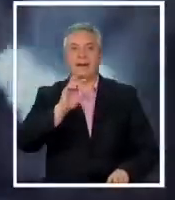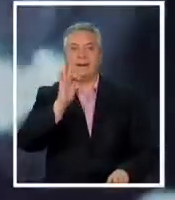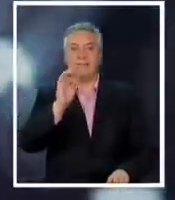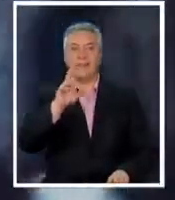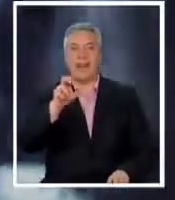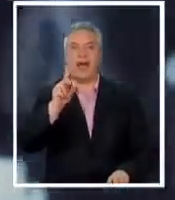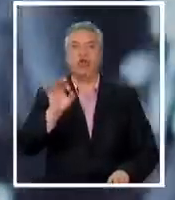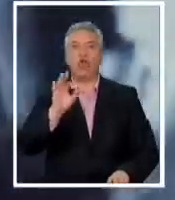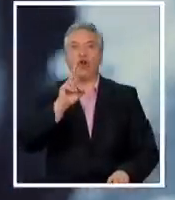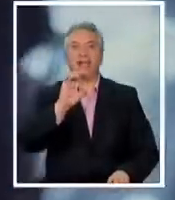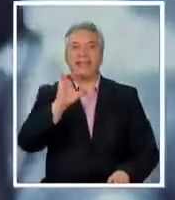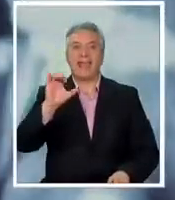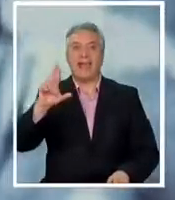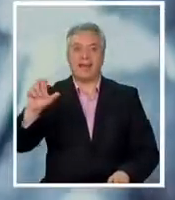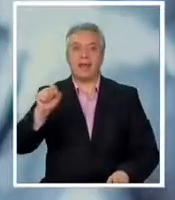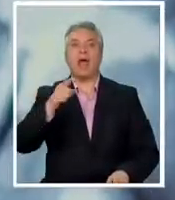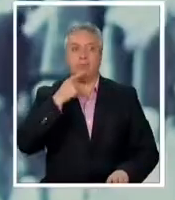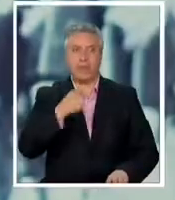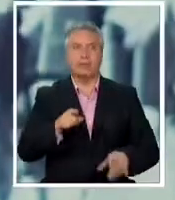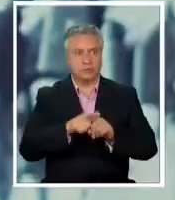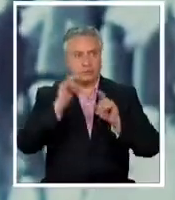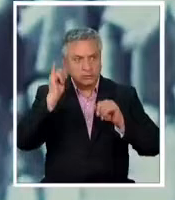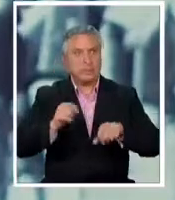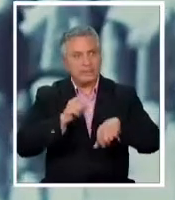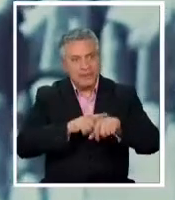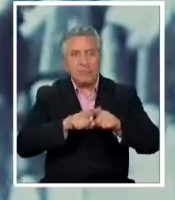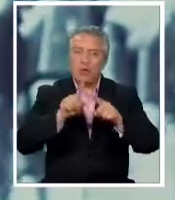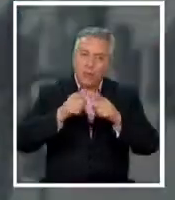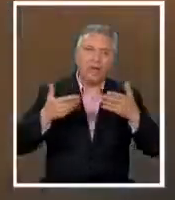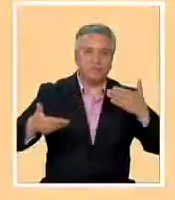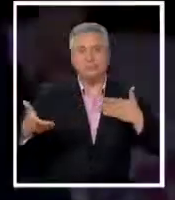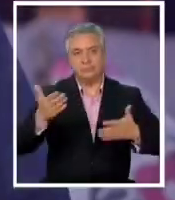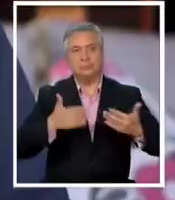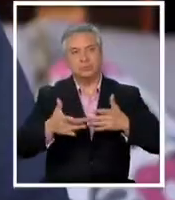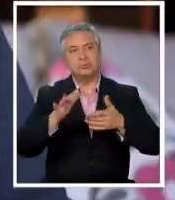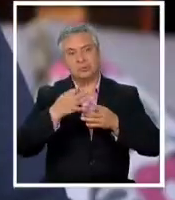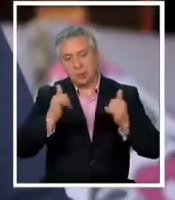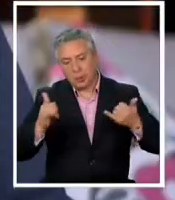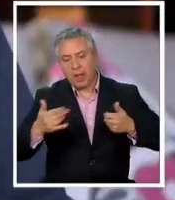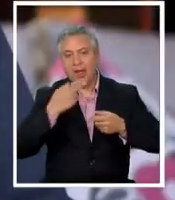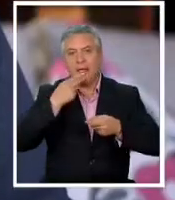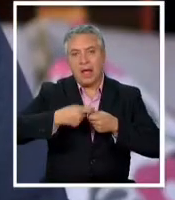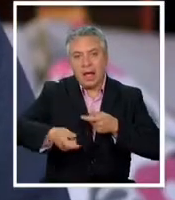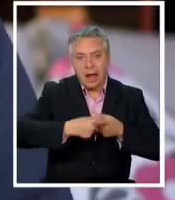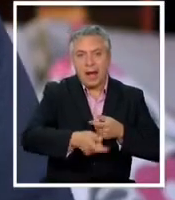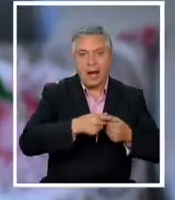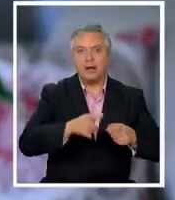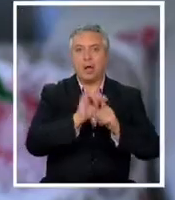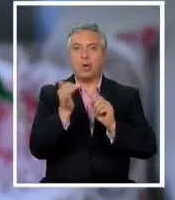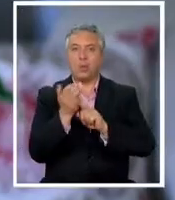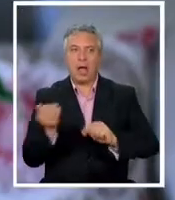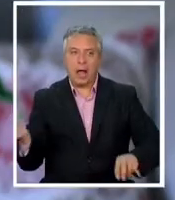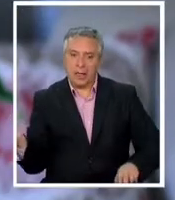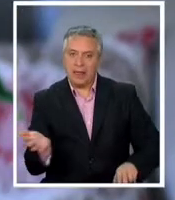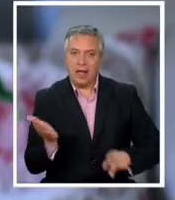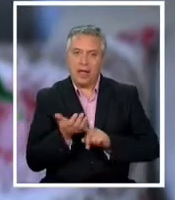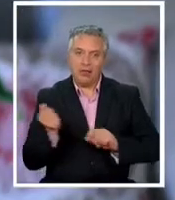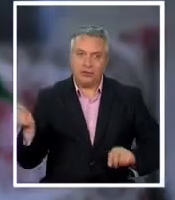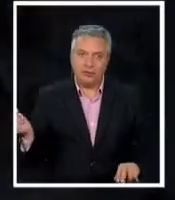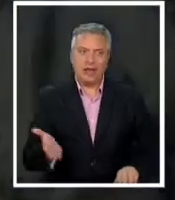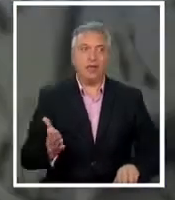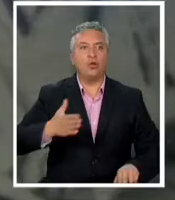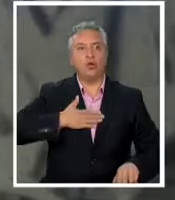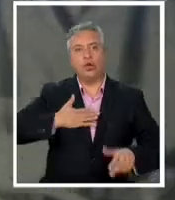donde en la interna siempre había tiempo para distraerse unos jugaban a las cartas otros jugaban a los dados Yo me contaba con